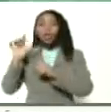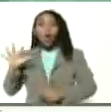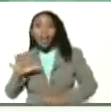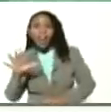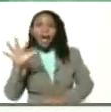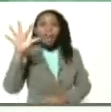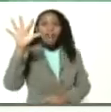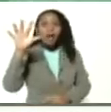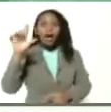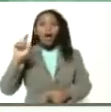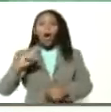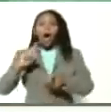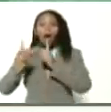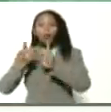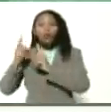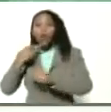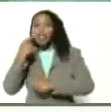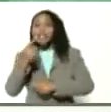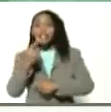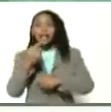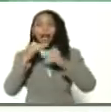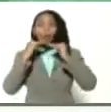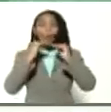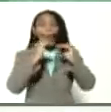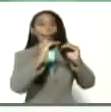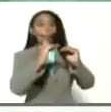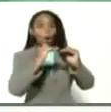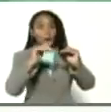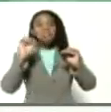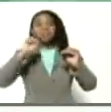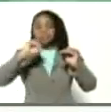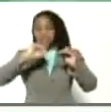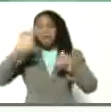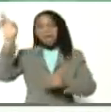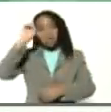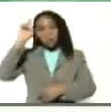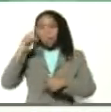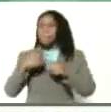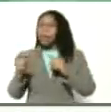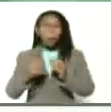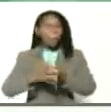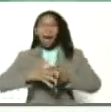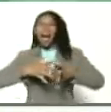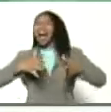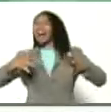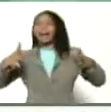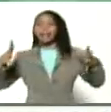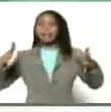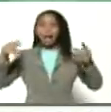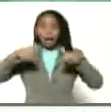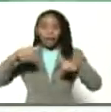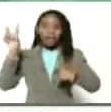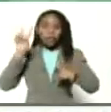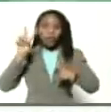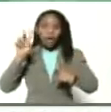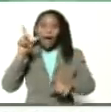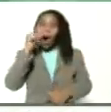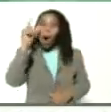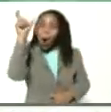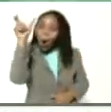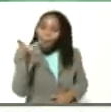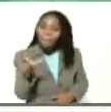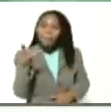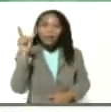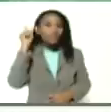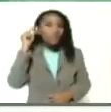algunos dirán que es el Llano, y tienen razón, pero lo más grande que tiene Venezuela es el hombre, es la